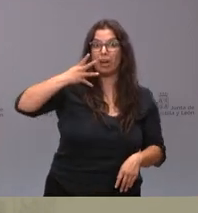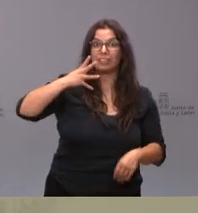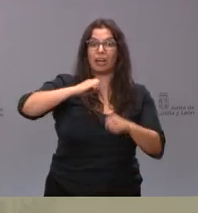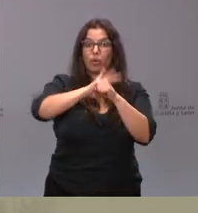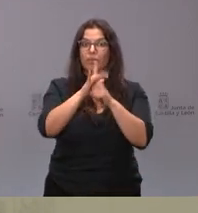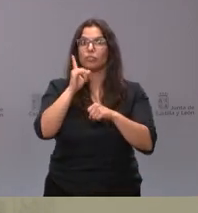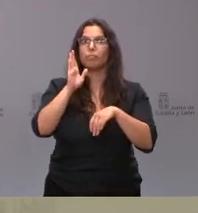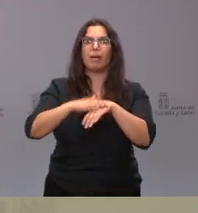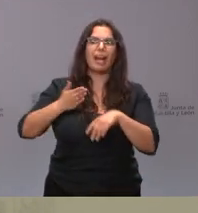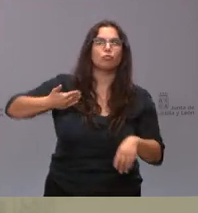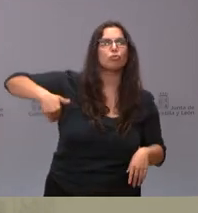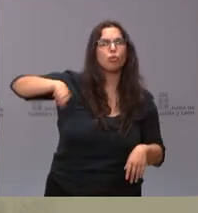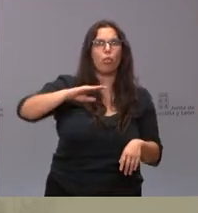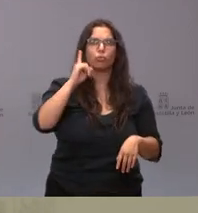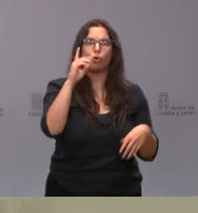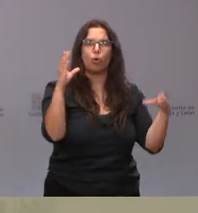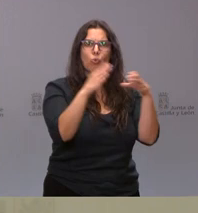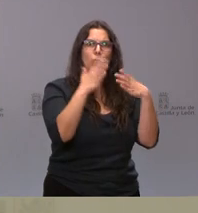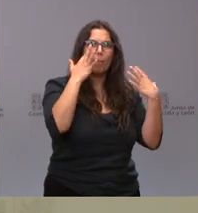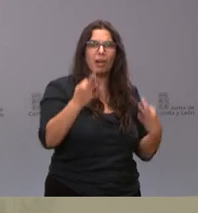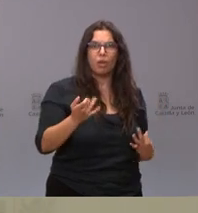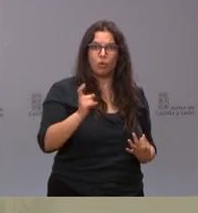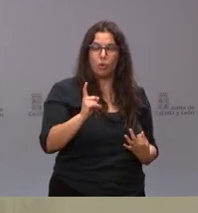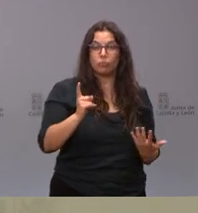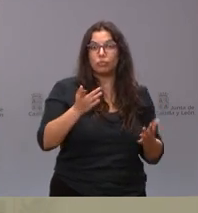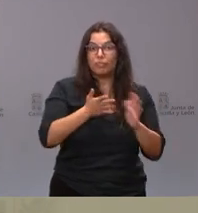de riesgo. No sé si esto cambia la valoración que hace el Gobierno regional.